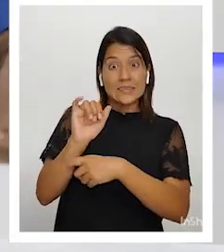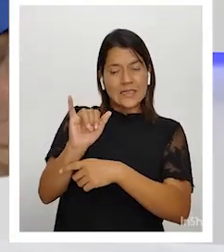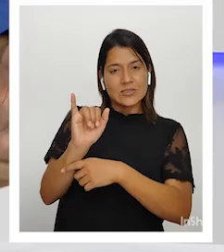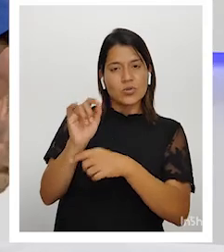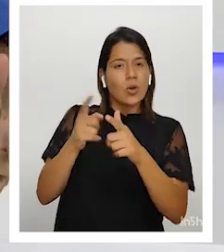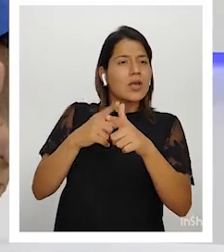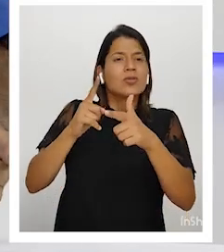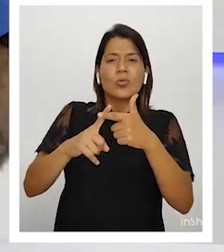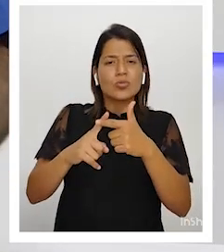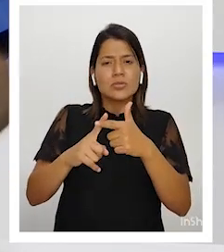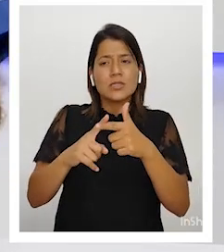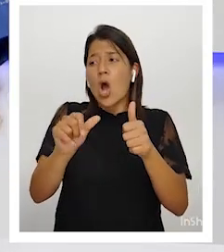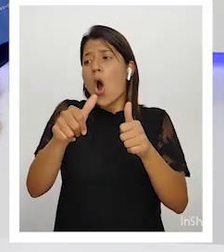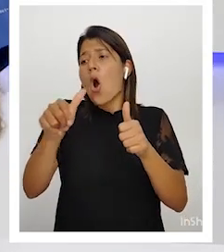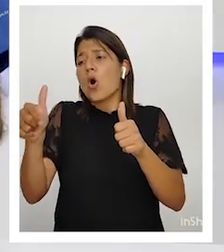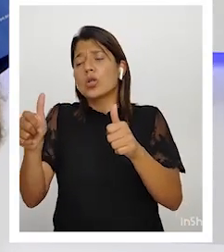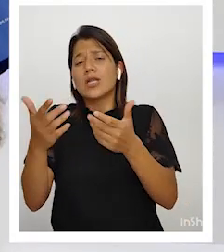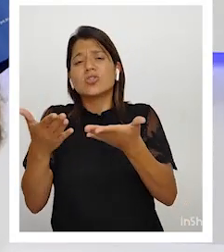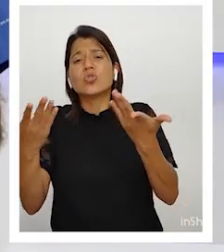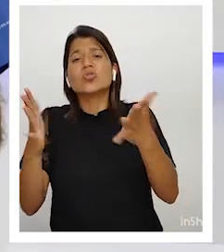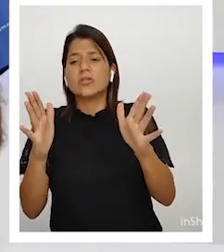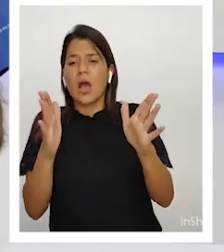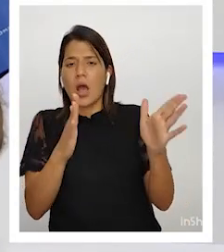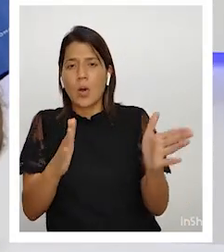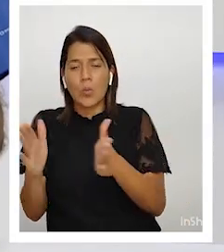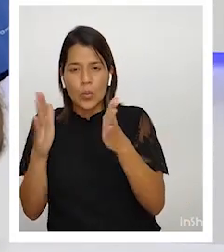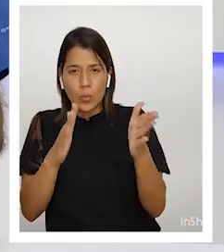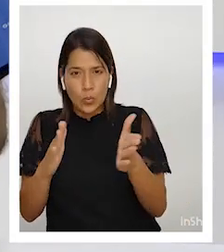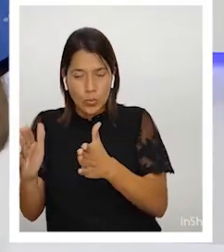ajustar todo lo demás. Pero, con el ejemplo,